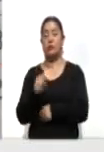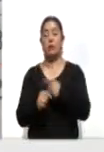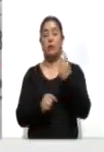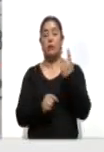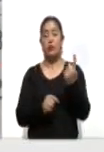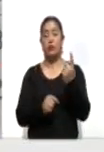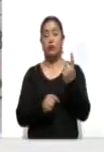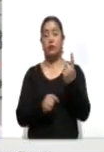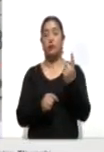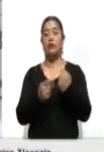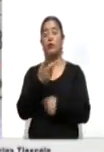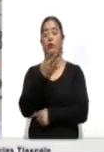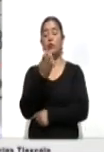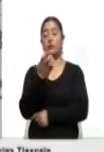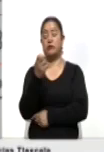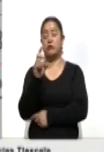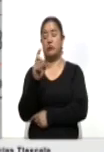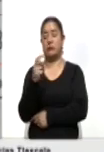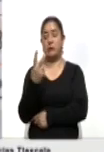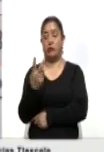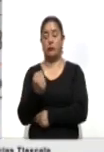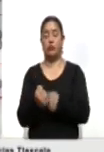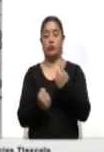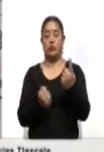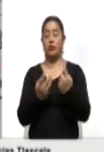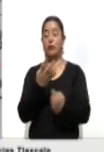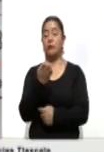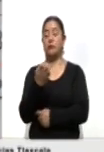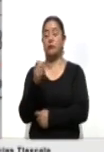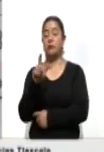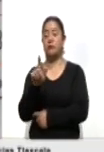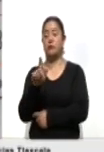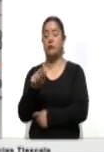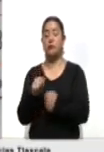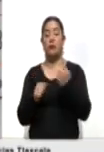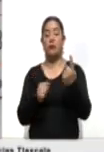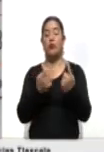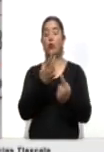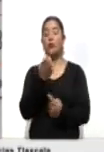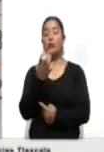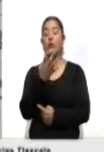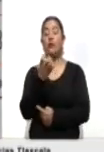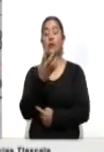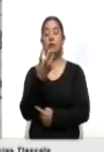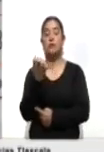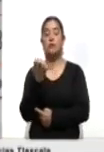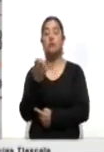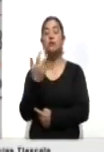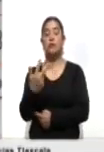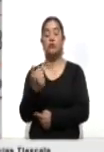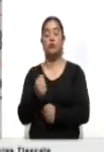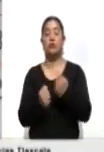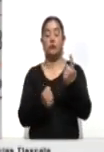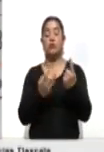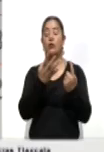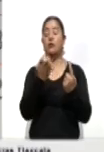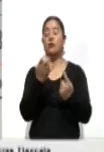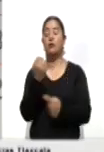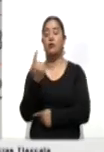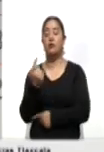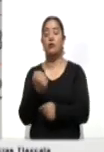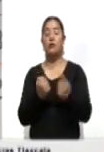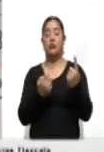Iztacuizla 432, Calpulalpan 417, Totolac 408, Tetla 401, Panotla